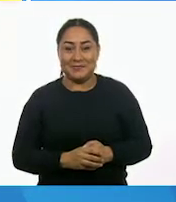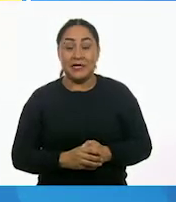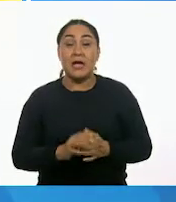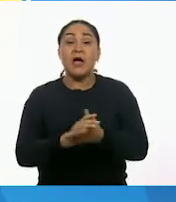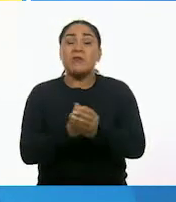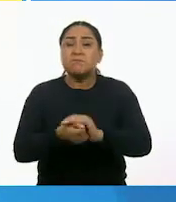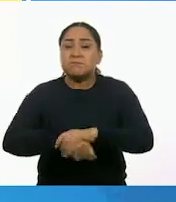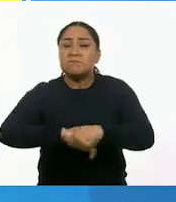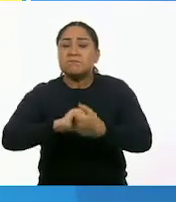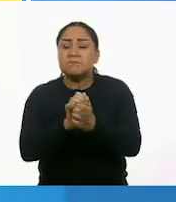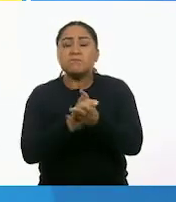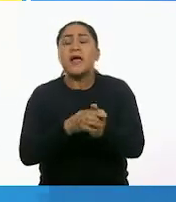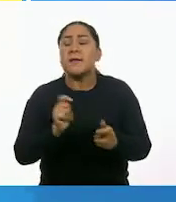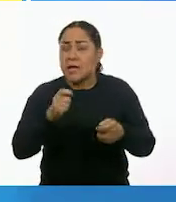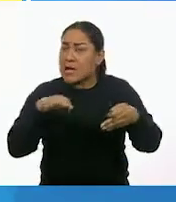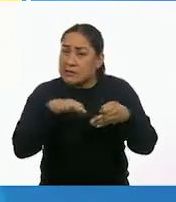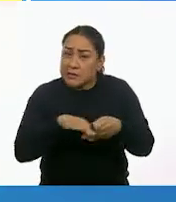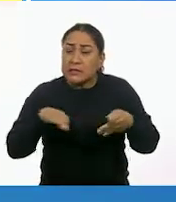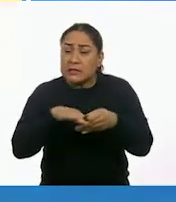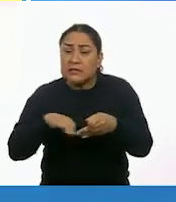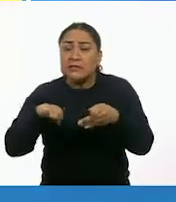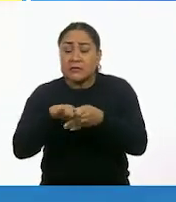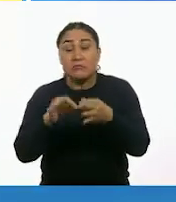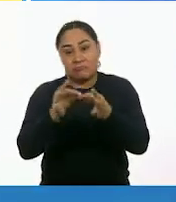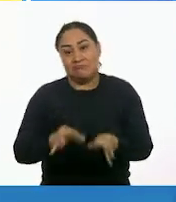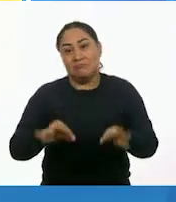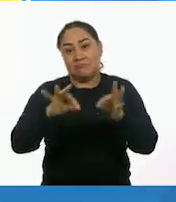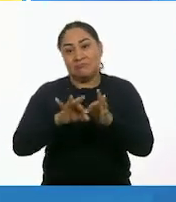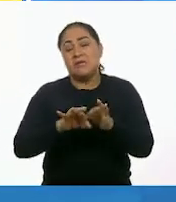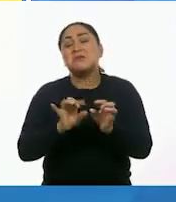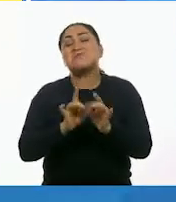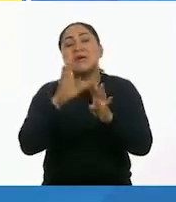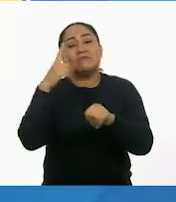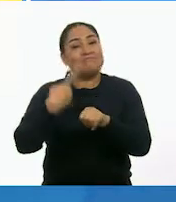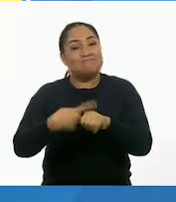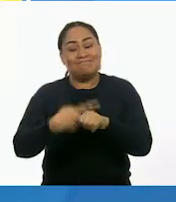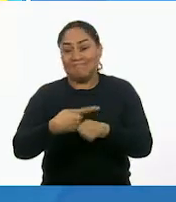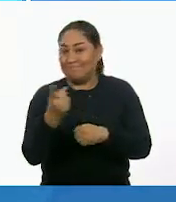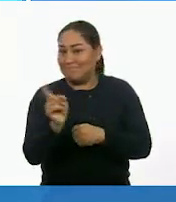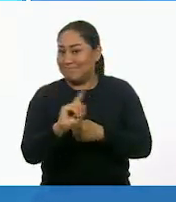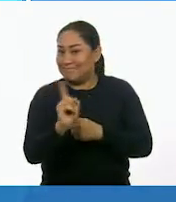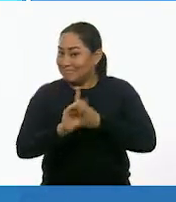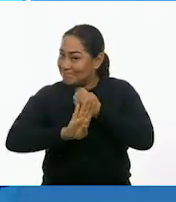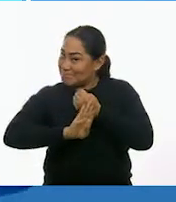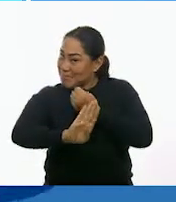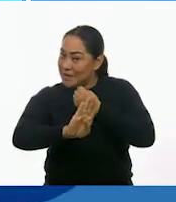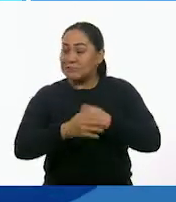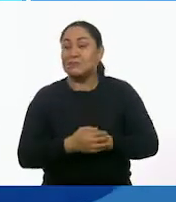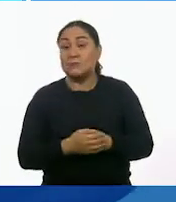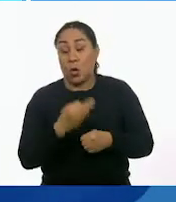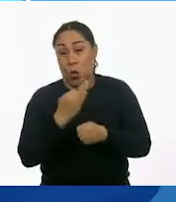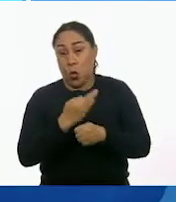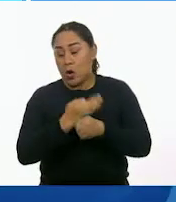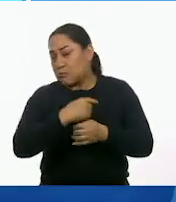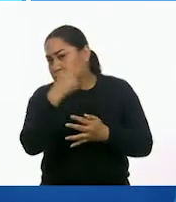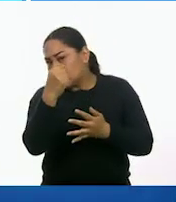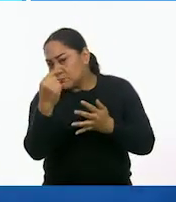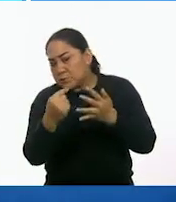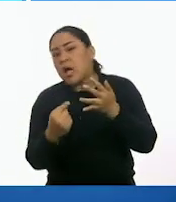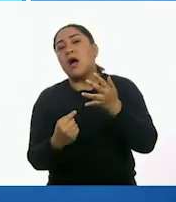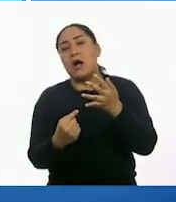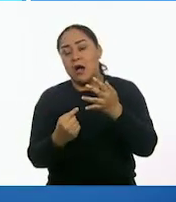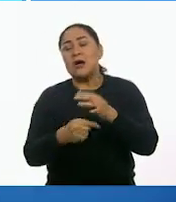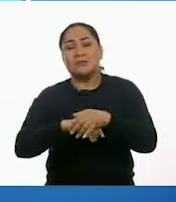Lavarnos las manos varias veces al día es importante para prevenir cualquier enfermedad. Sigue estos pasos para